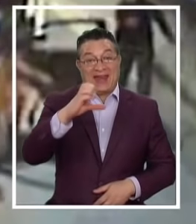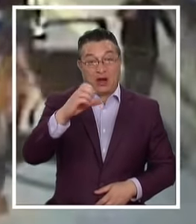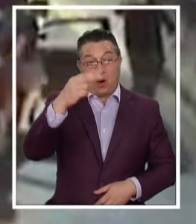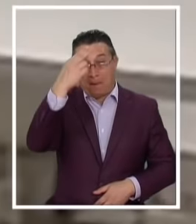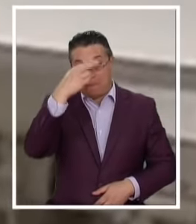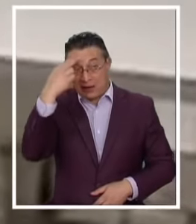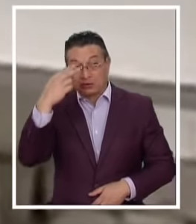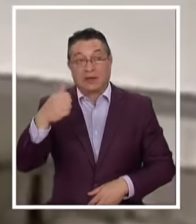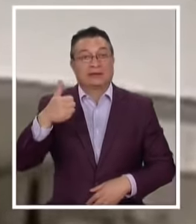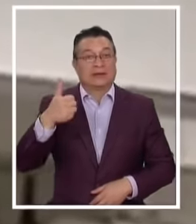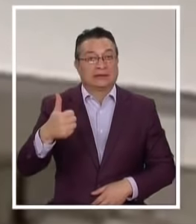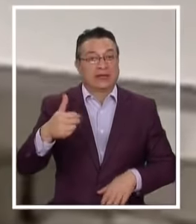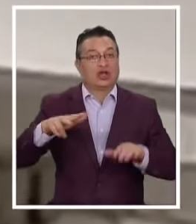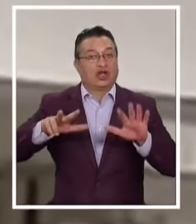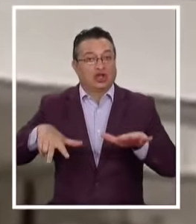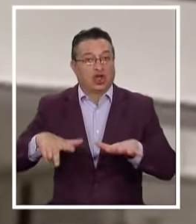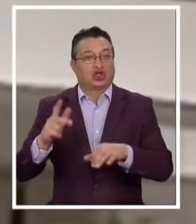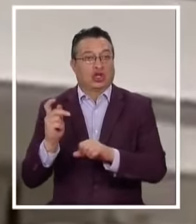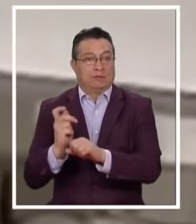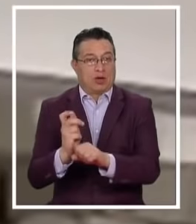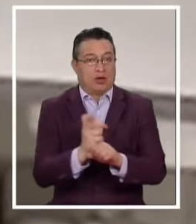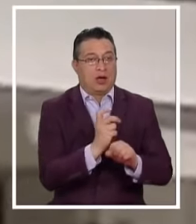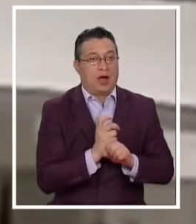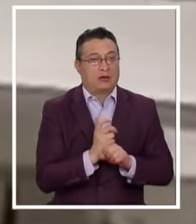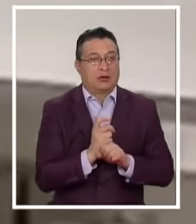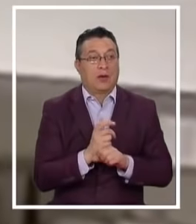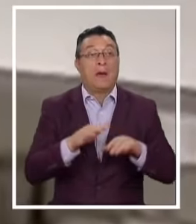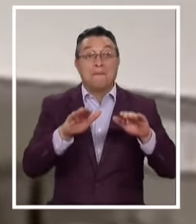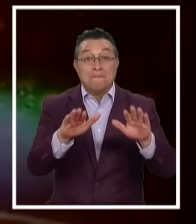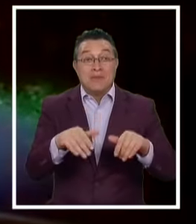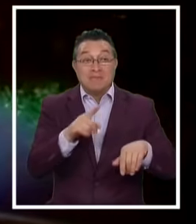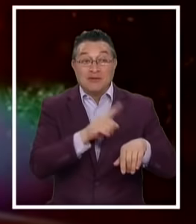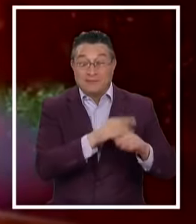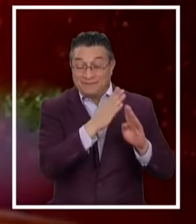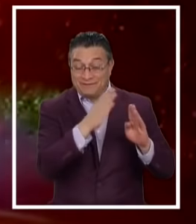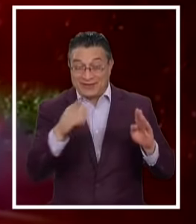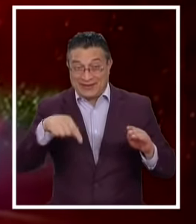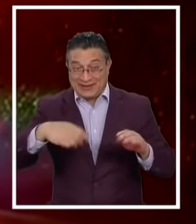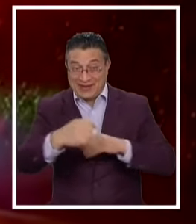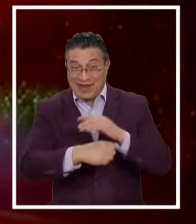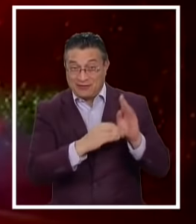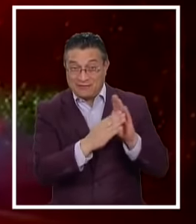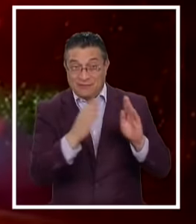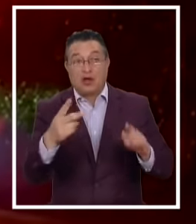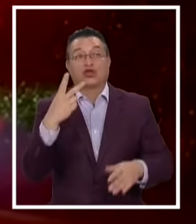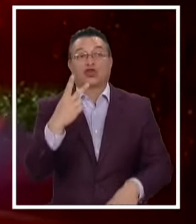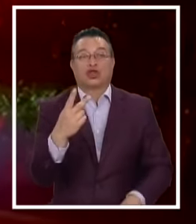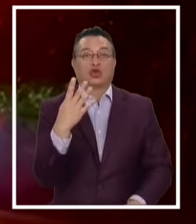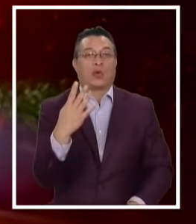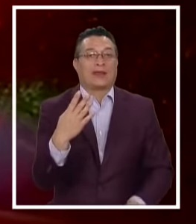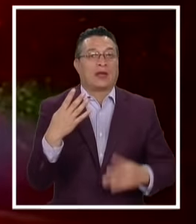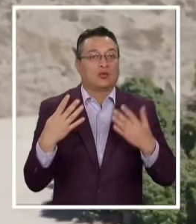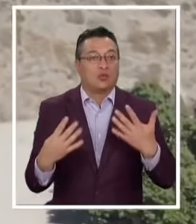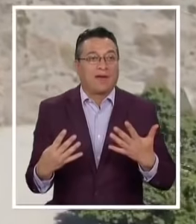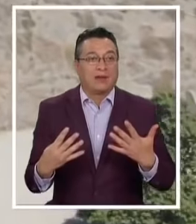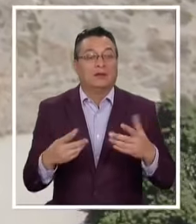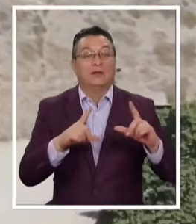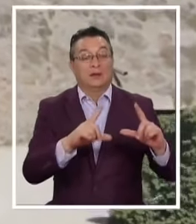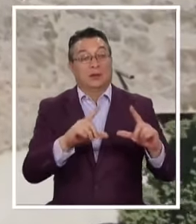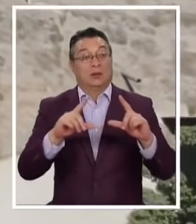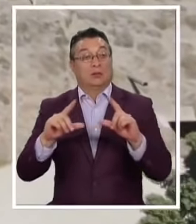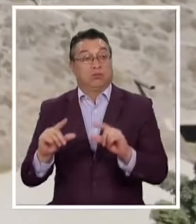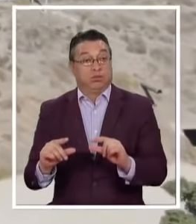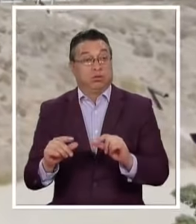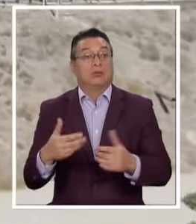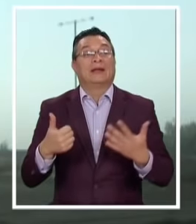2020 618 portonazos Mientras En el mismo Período De este año Se realizaron 249 Una reducción De